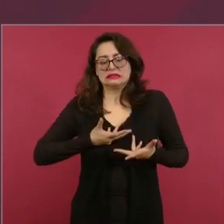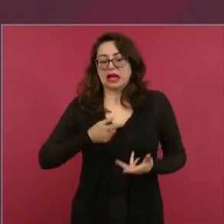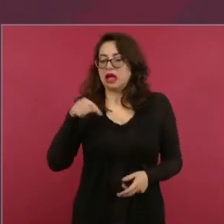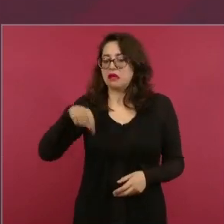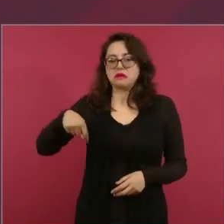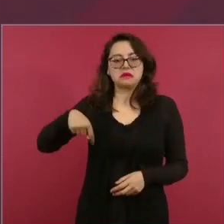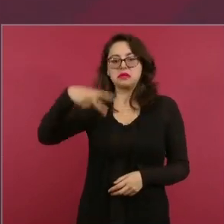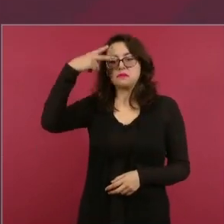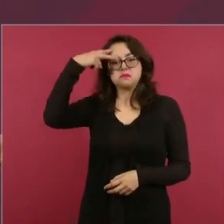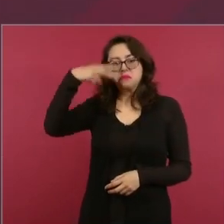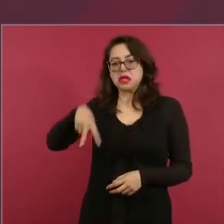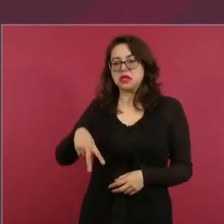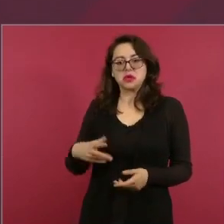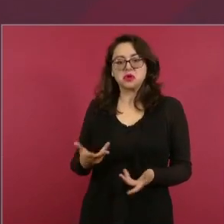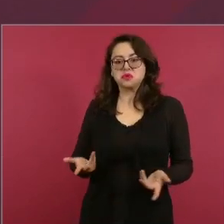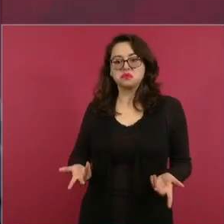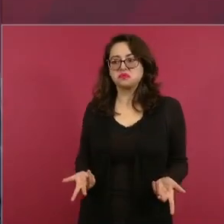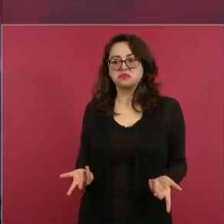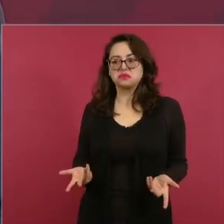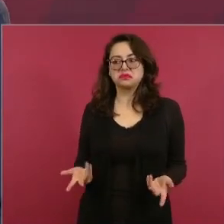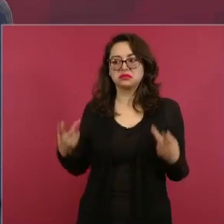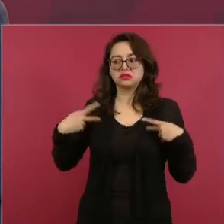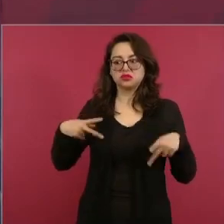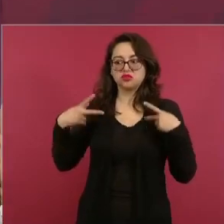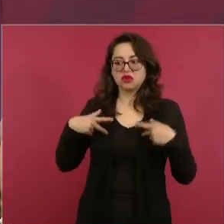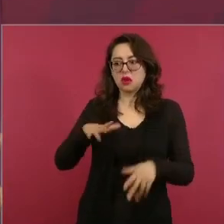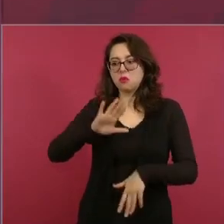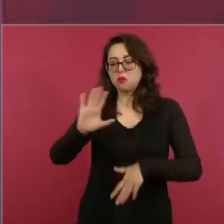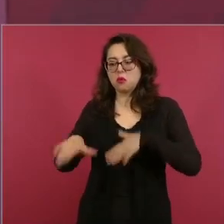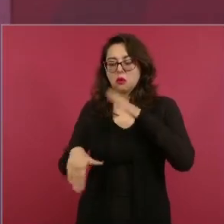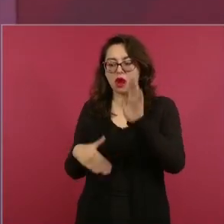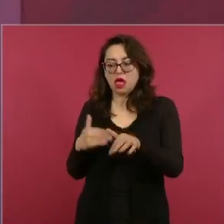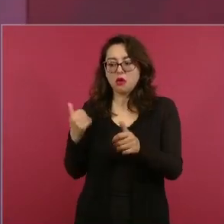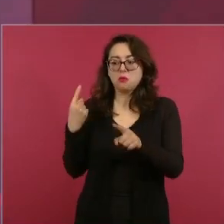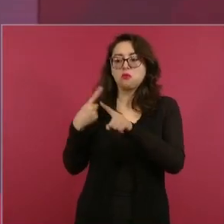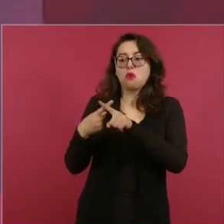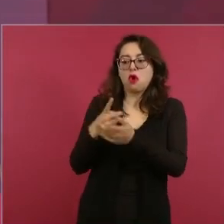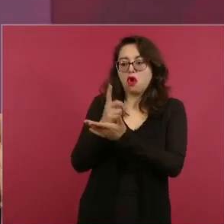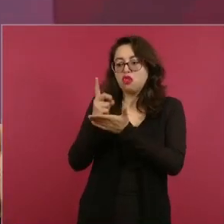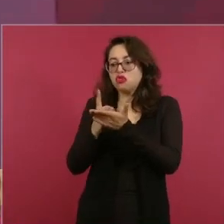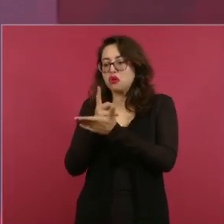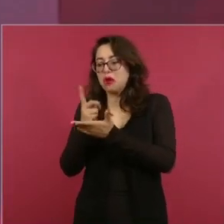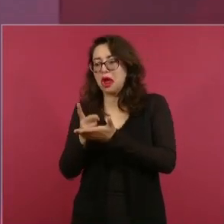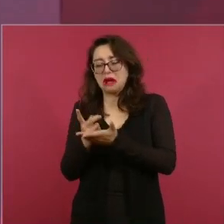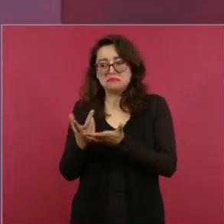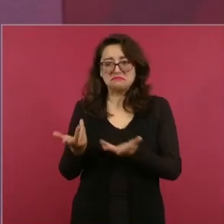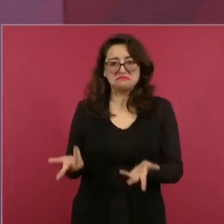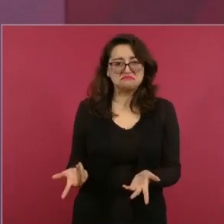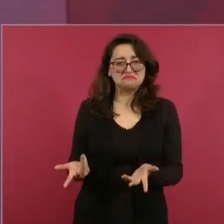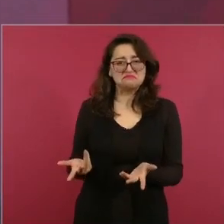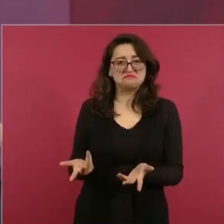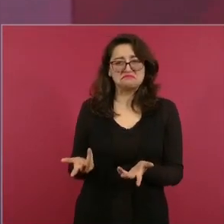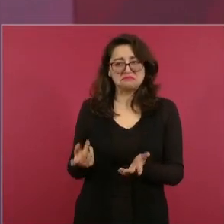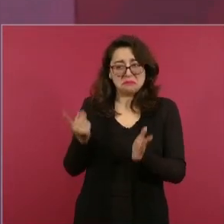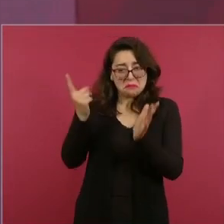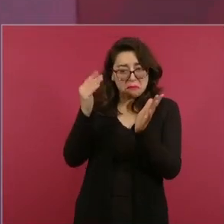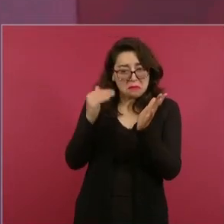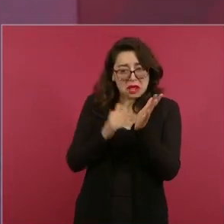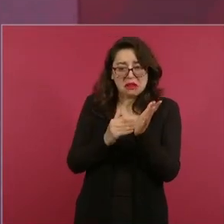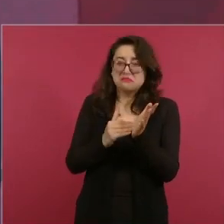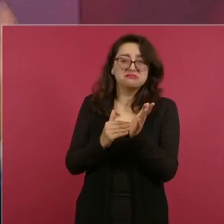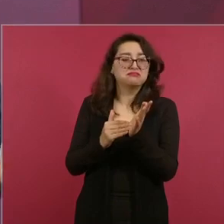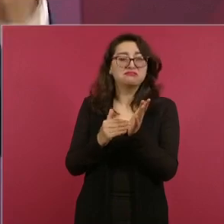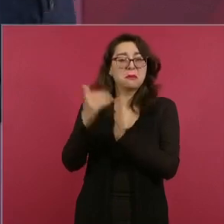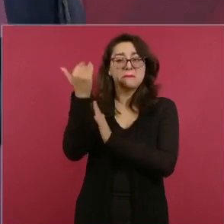no llega ni a mil los que pierden la vida en México por sobredosis, por consumo de